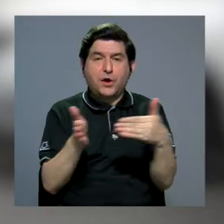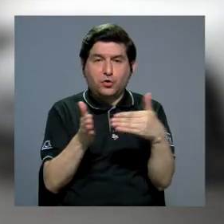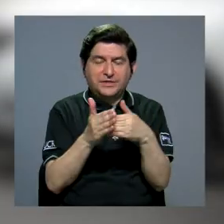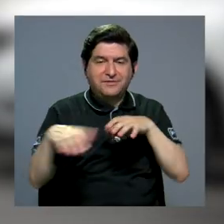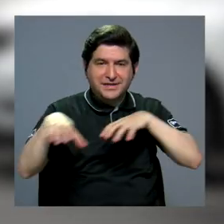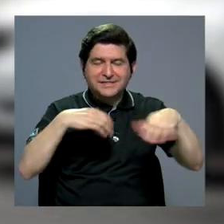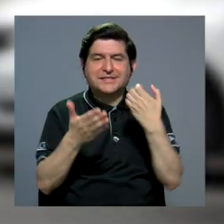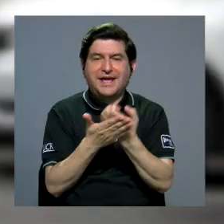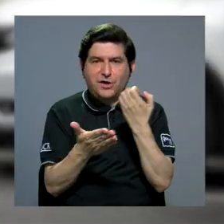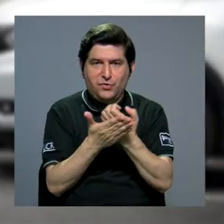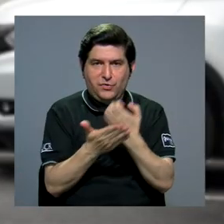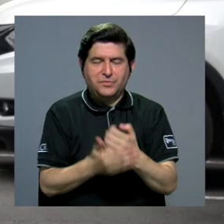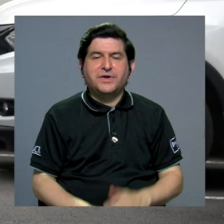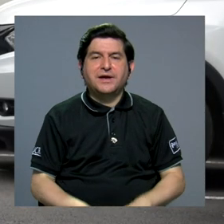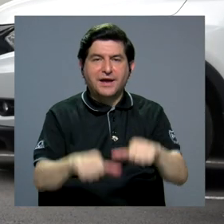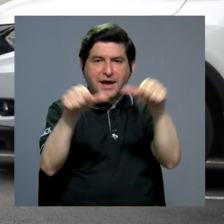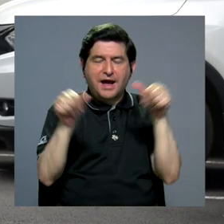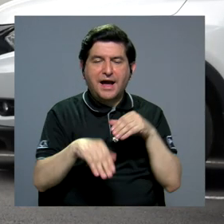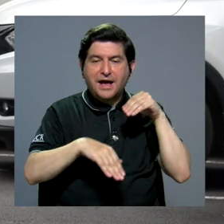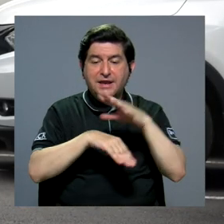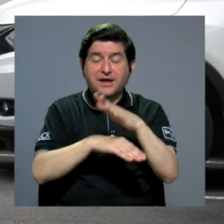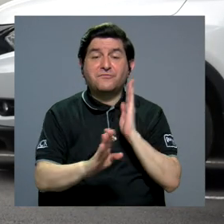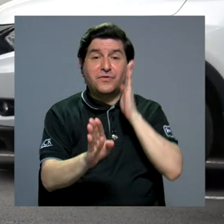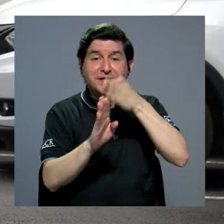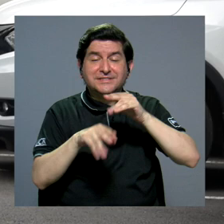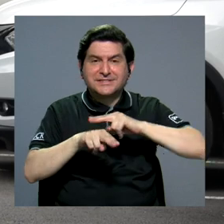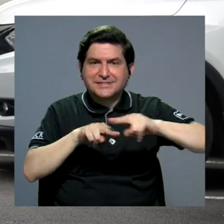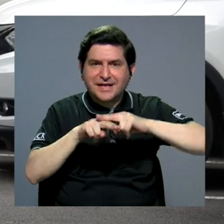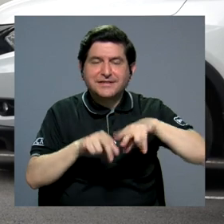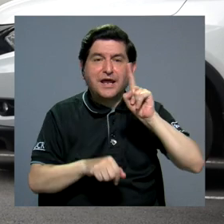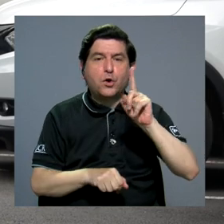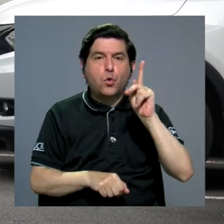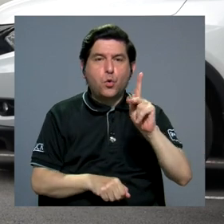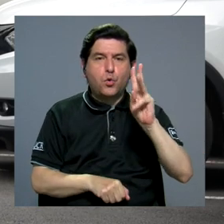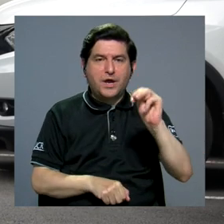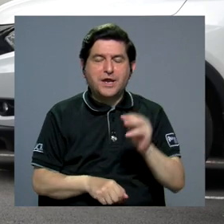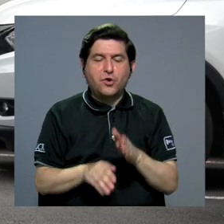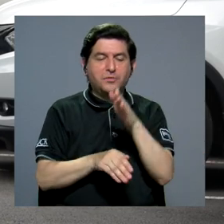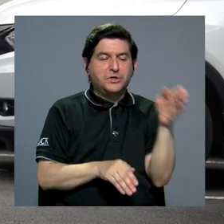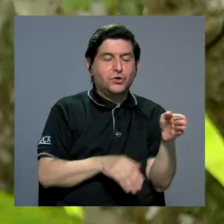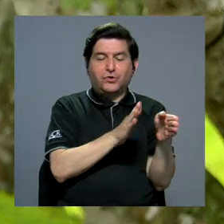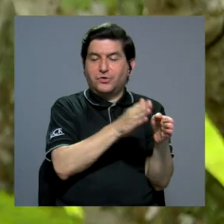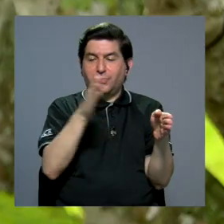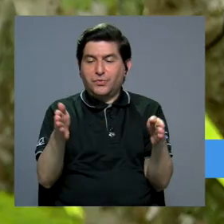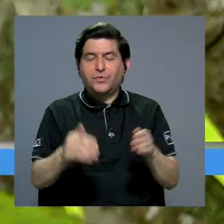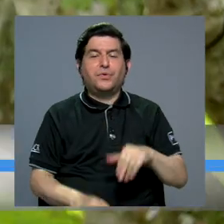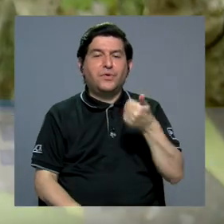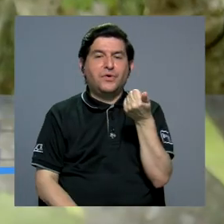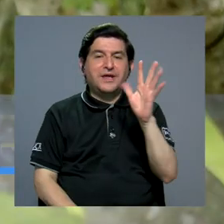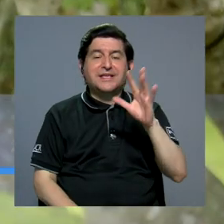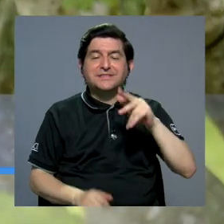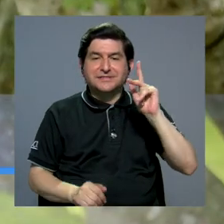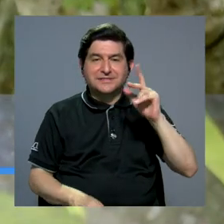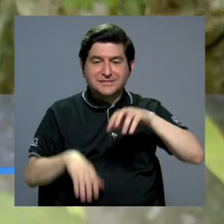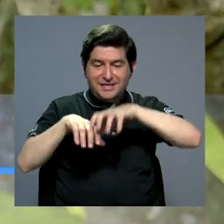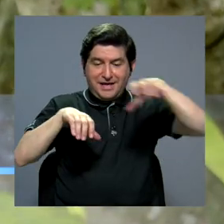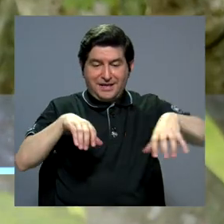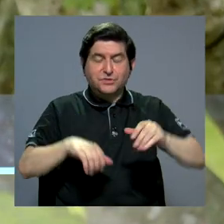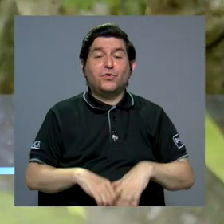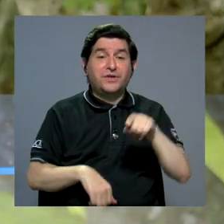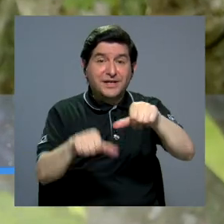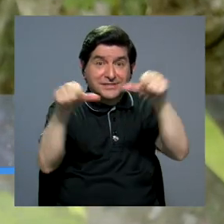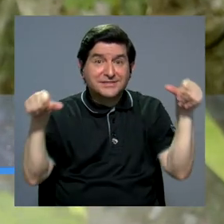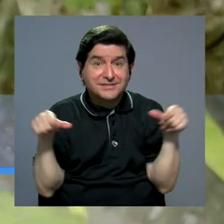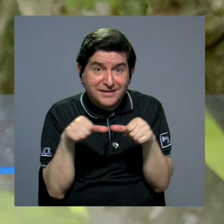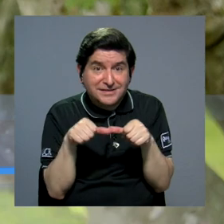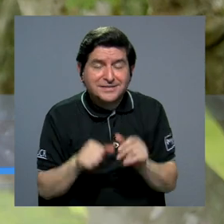económica. Se tiene un área de influencia directa del tren que abarca un kilómetro a ambos lados de la línea, en los 15 cantones. Esa zona